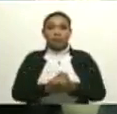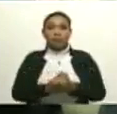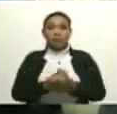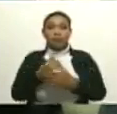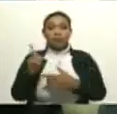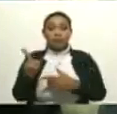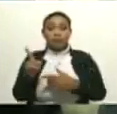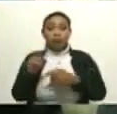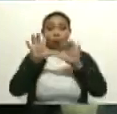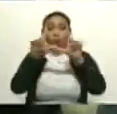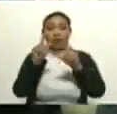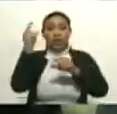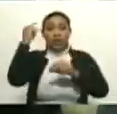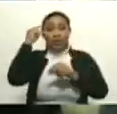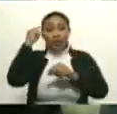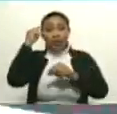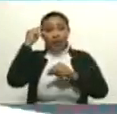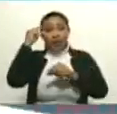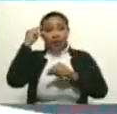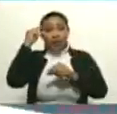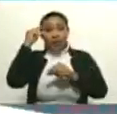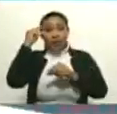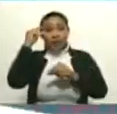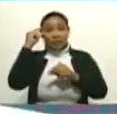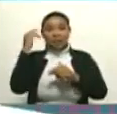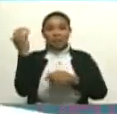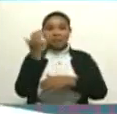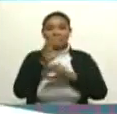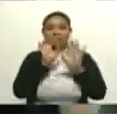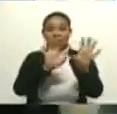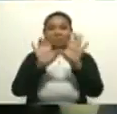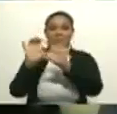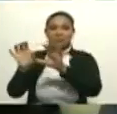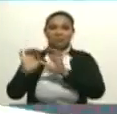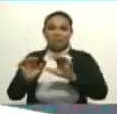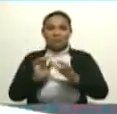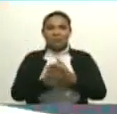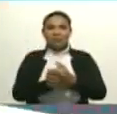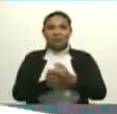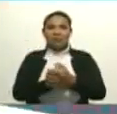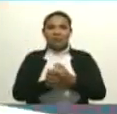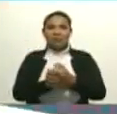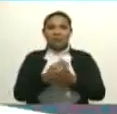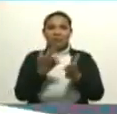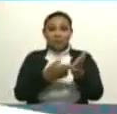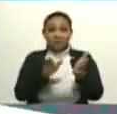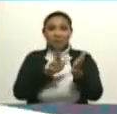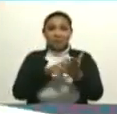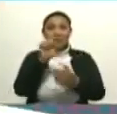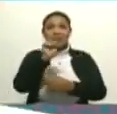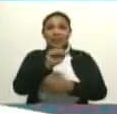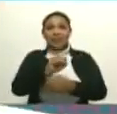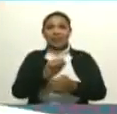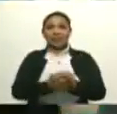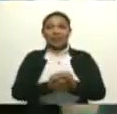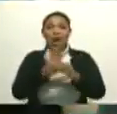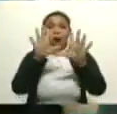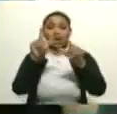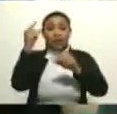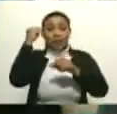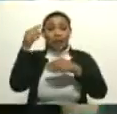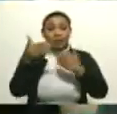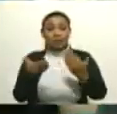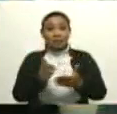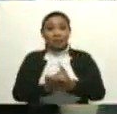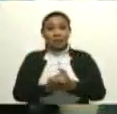de que estos 11 días han terminado. Fueron 11 días de... repetirlo? Por supuesto que sí. Fueron 11 días de